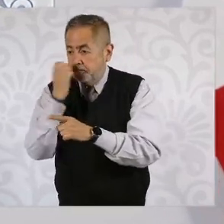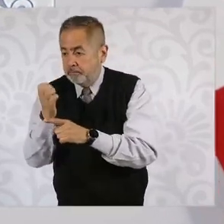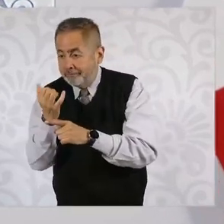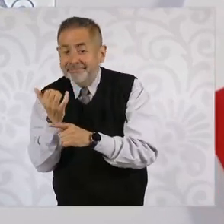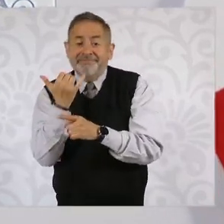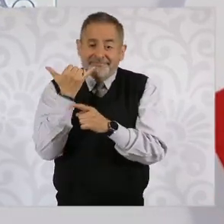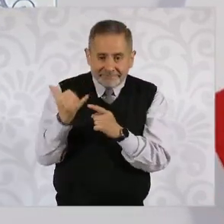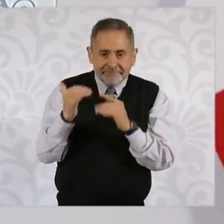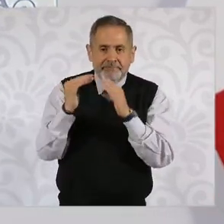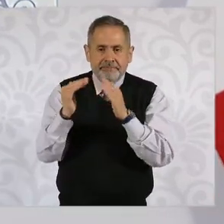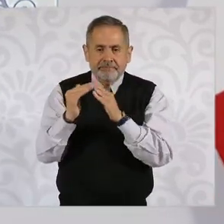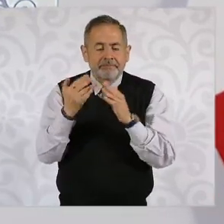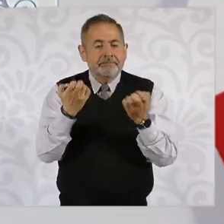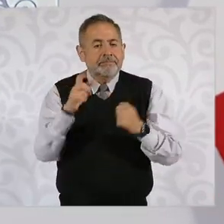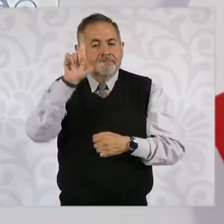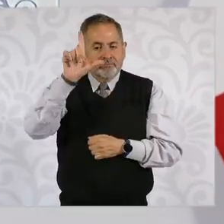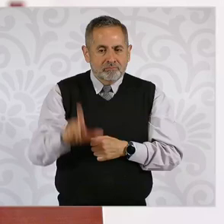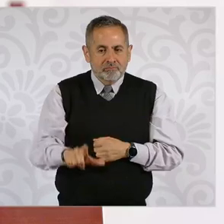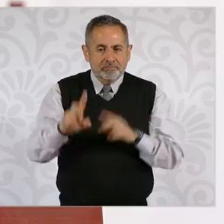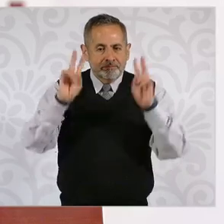vida saludable.